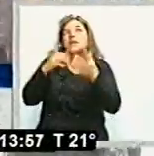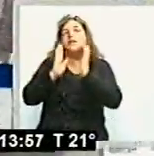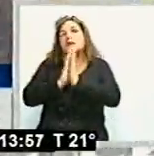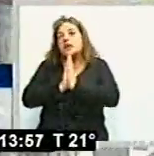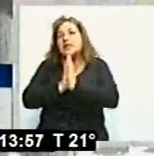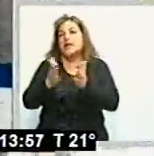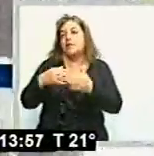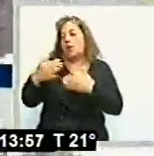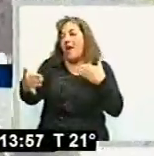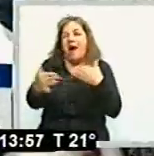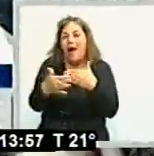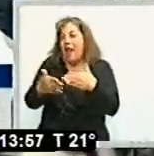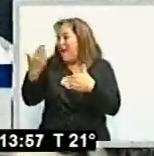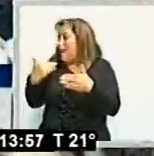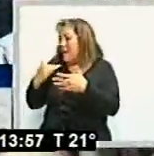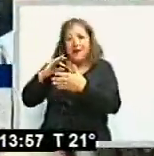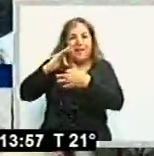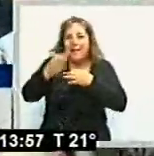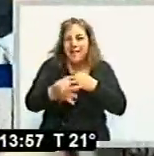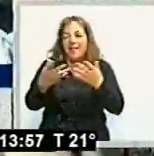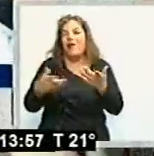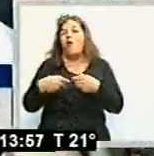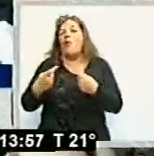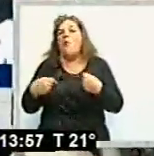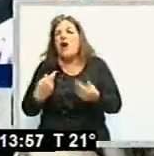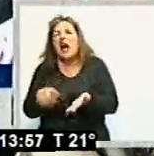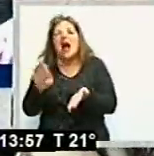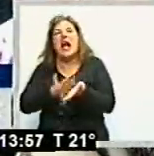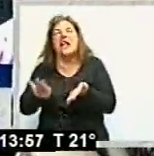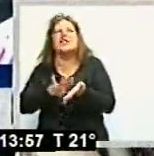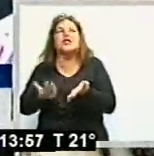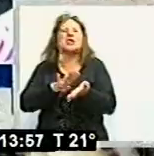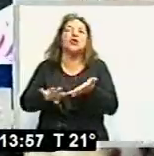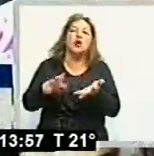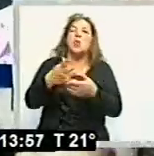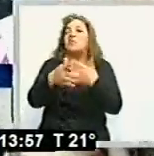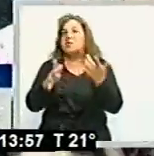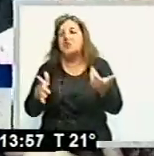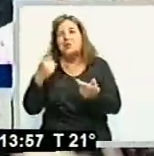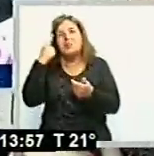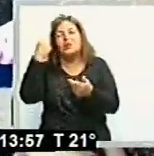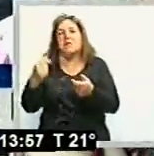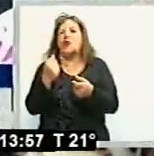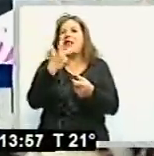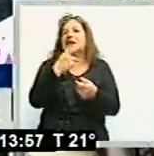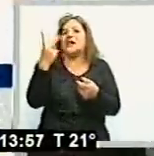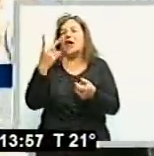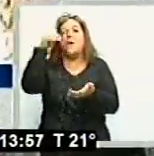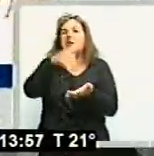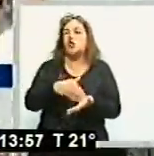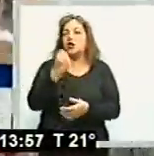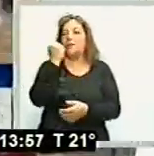porque había sido muy próximo la Semana Santa. Estimamos el gasto promedio en 660 pesos, calculamos que el impacto ha sido de 32 millones de pesos.